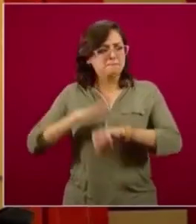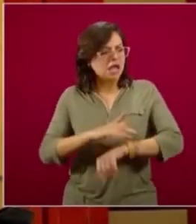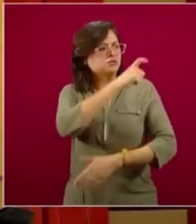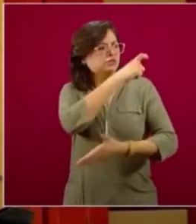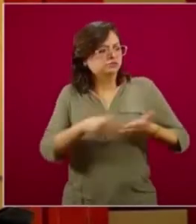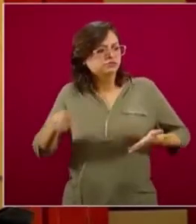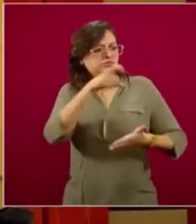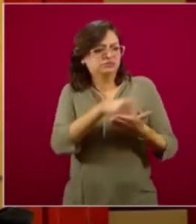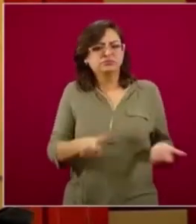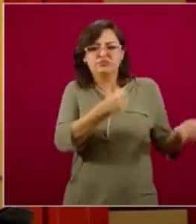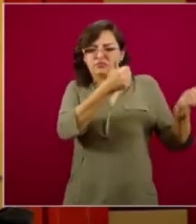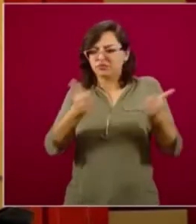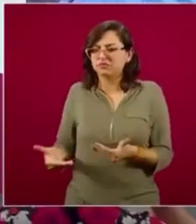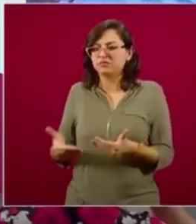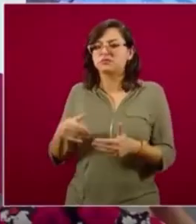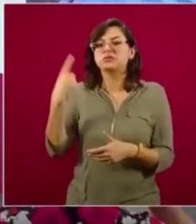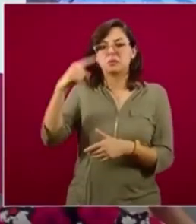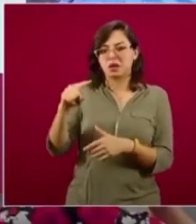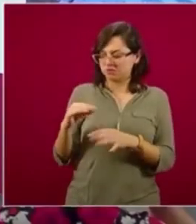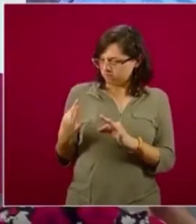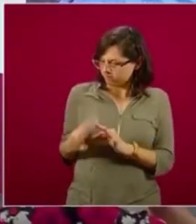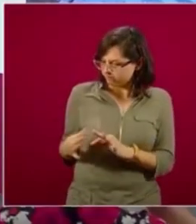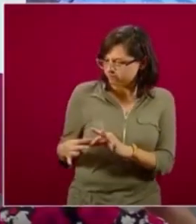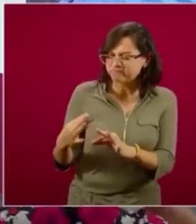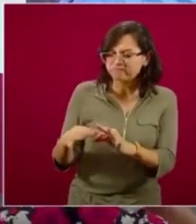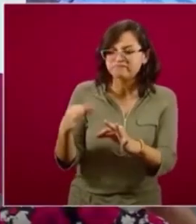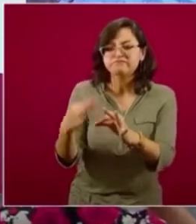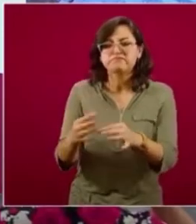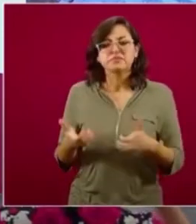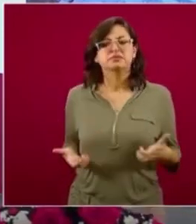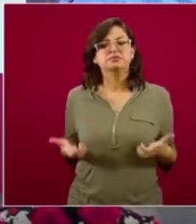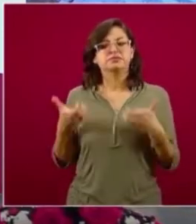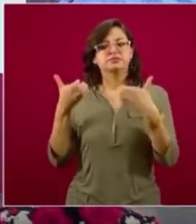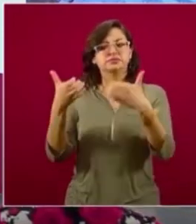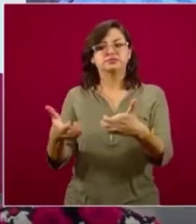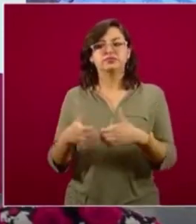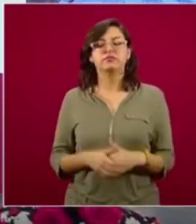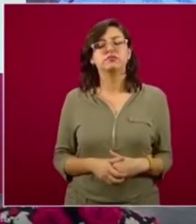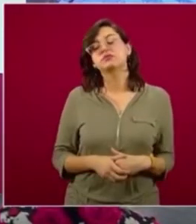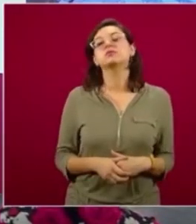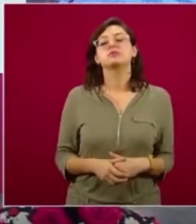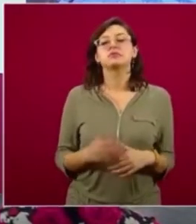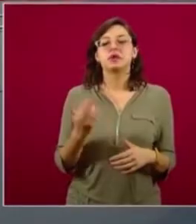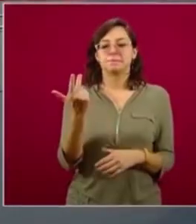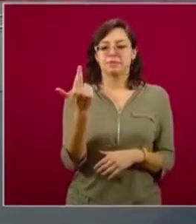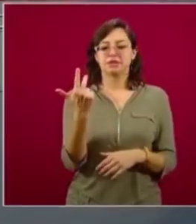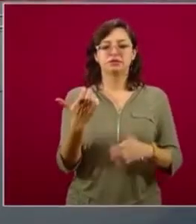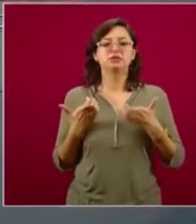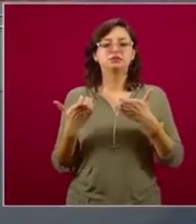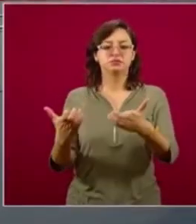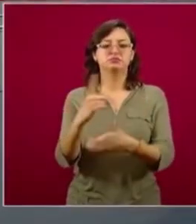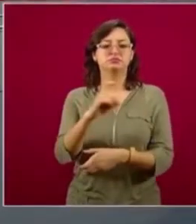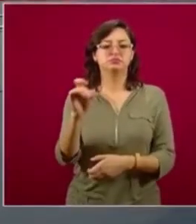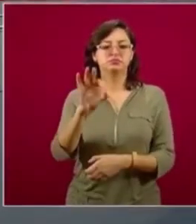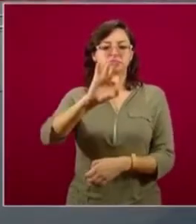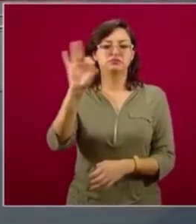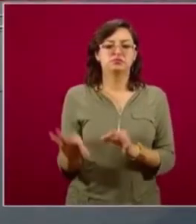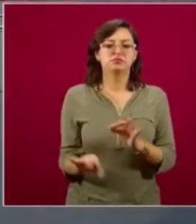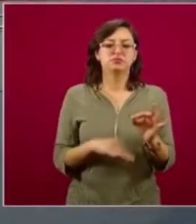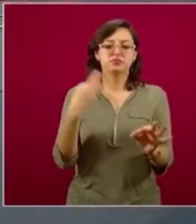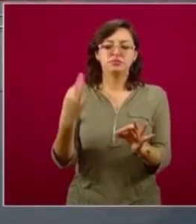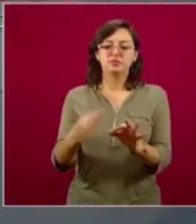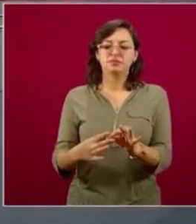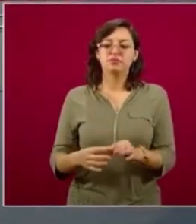fueron terminados, de los 25 que se terminaron el año pasado. La asignación que se dispuso